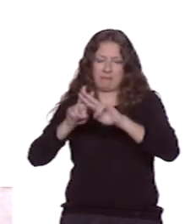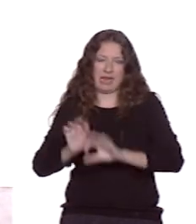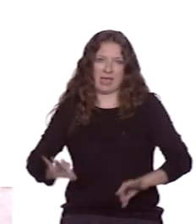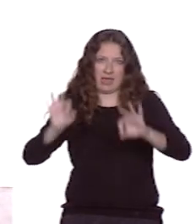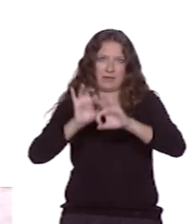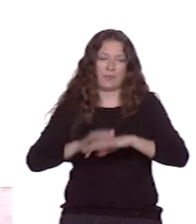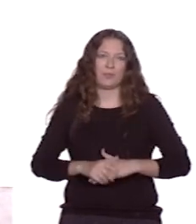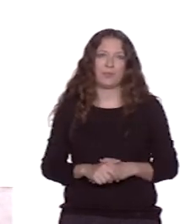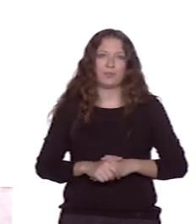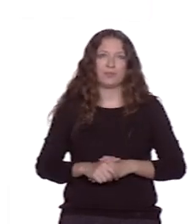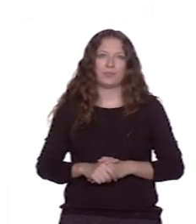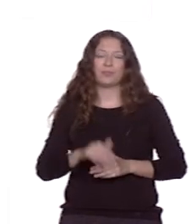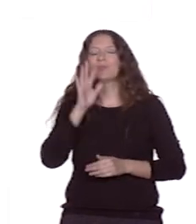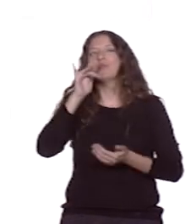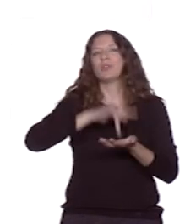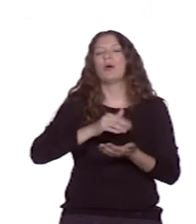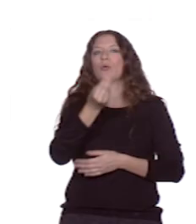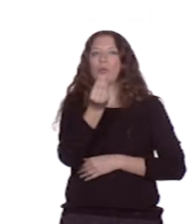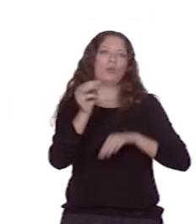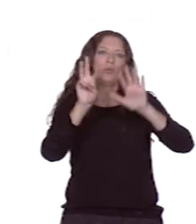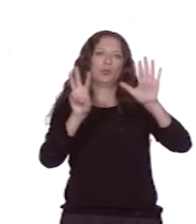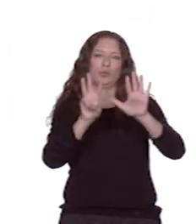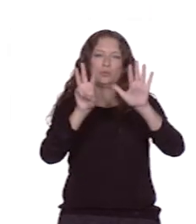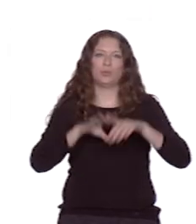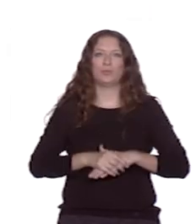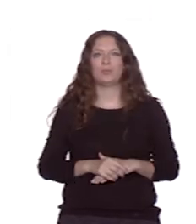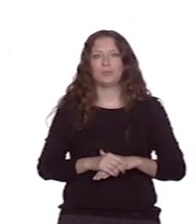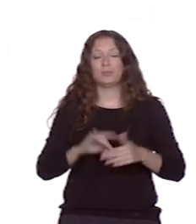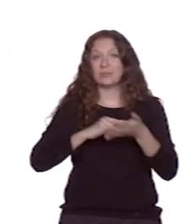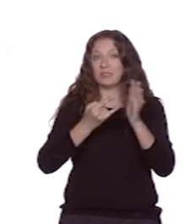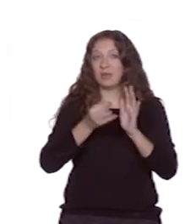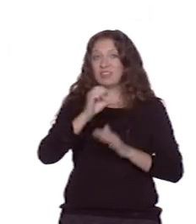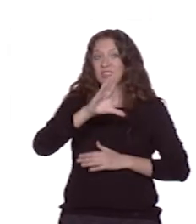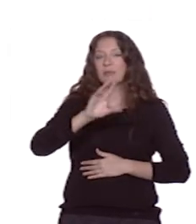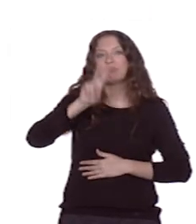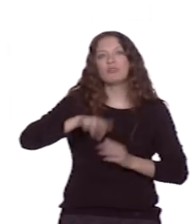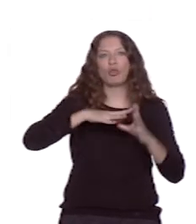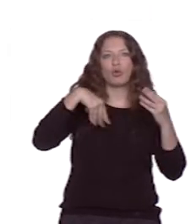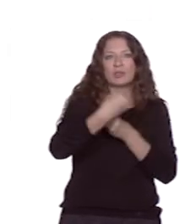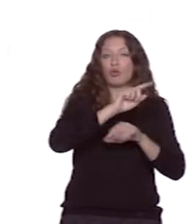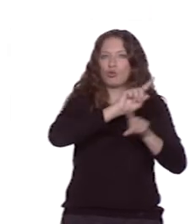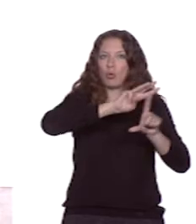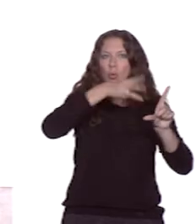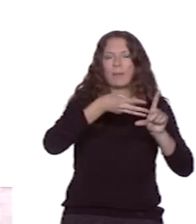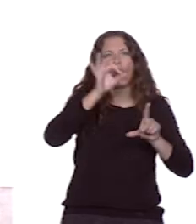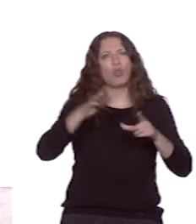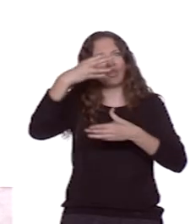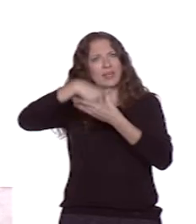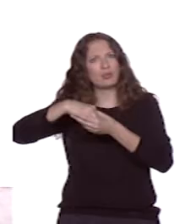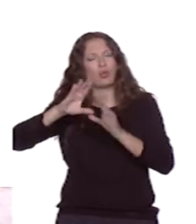Llegamos a la pregunta Q8. ¿El sistema TIC es un documento no web o contiene documentos no web?